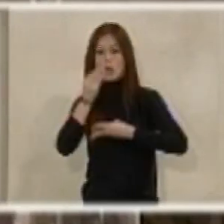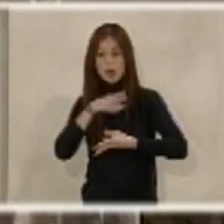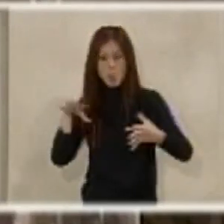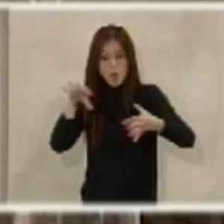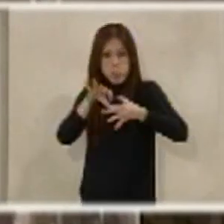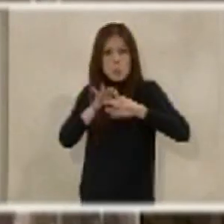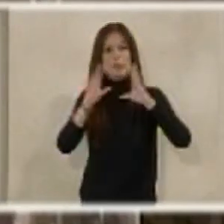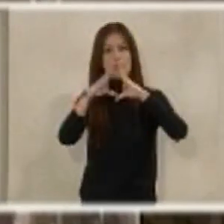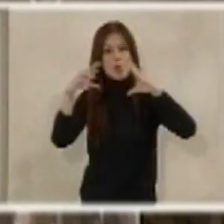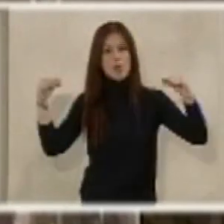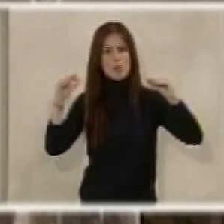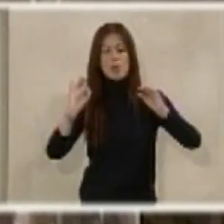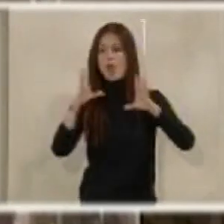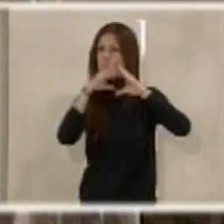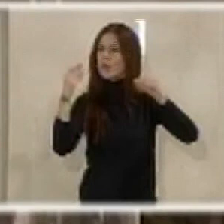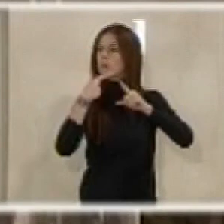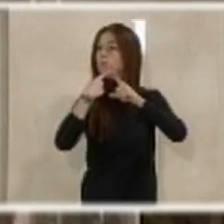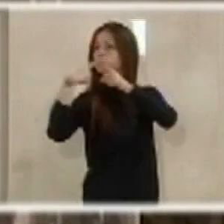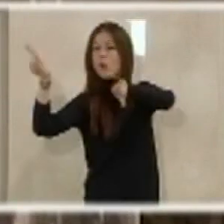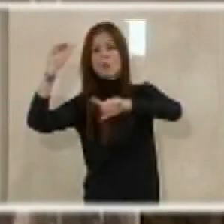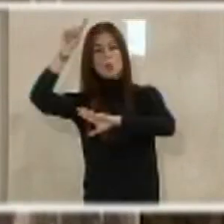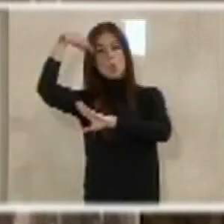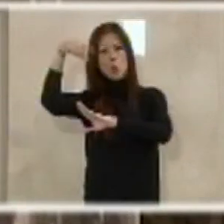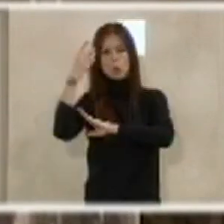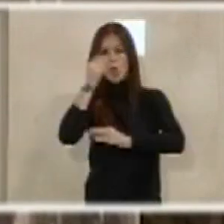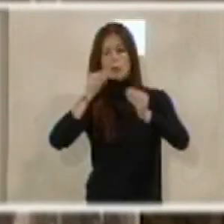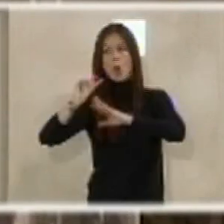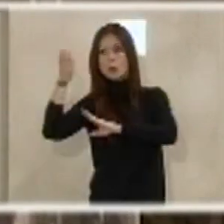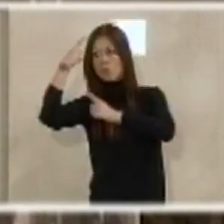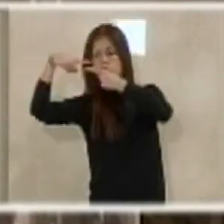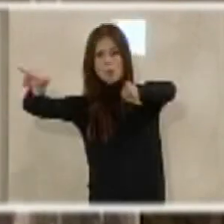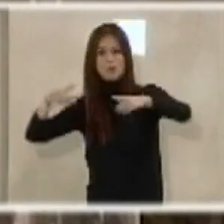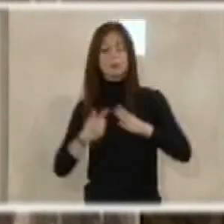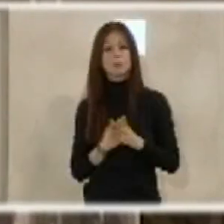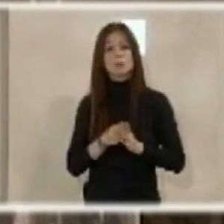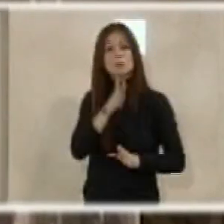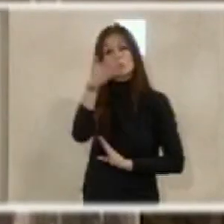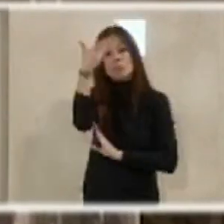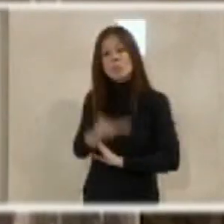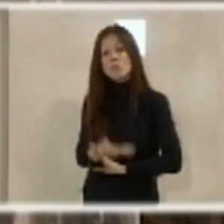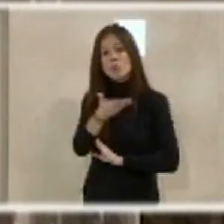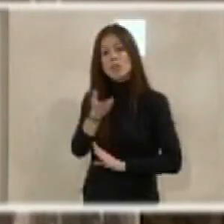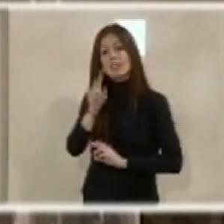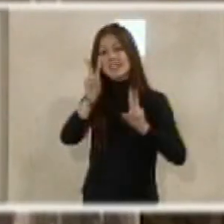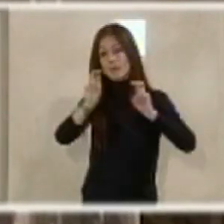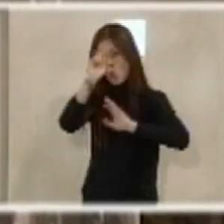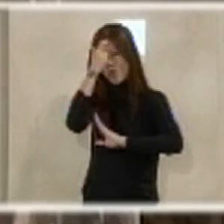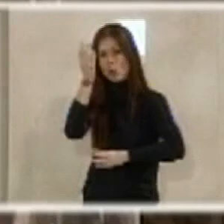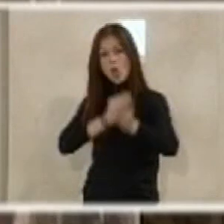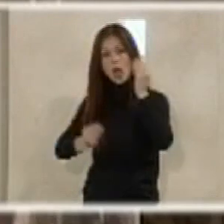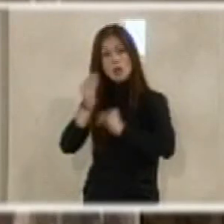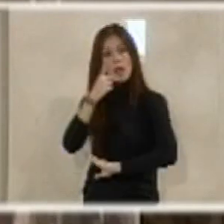son únicos a Andalucía y que diferencian su cultura gastronómica de otros lugares. La importancia de la gastronomía en Almería